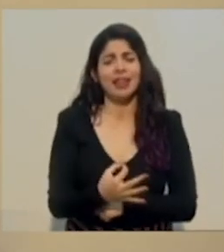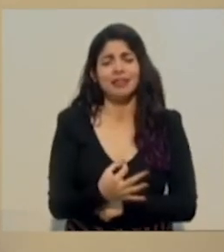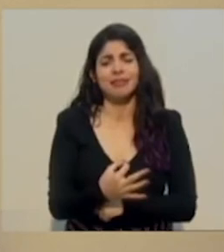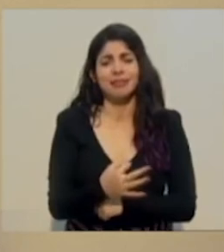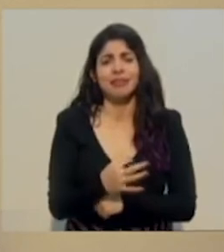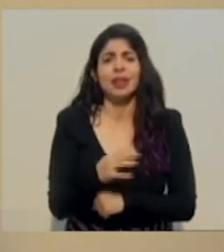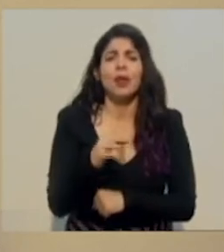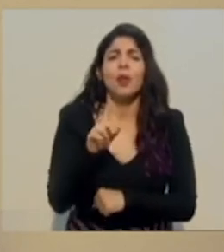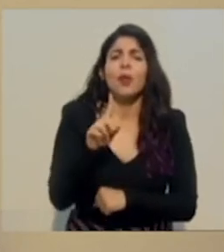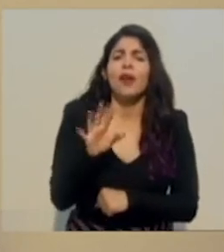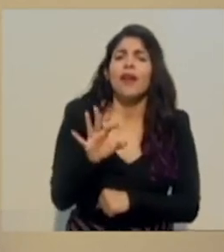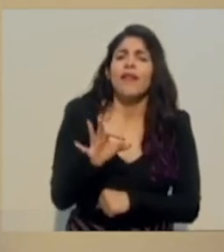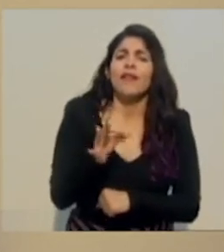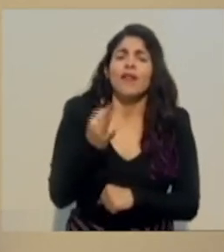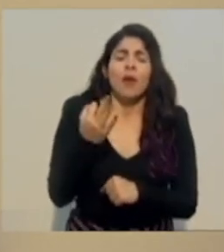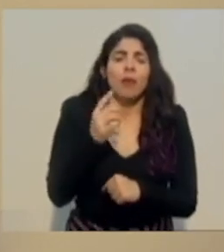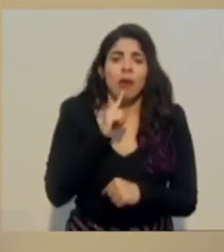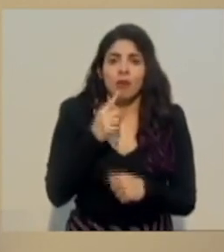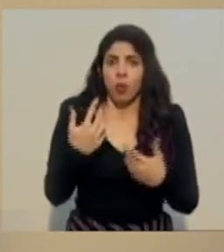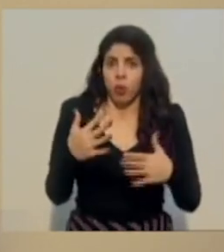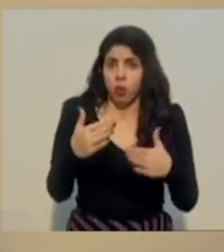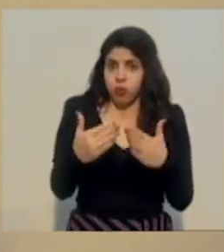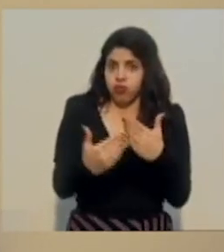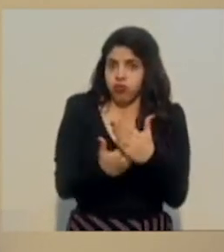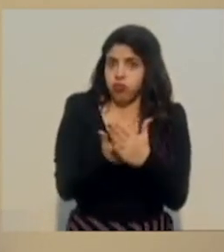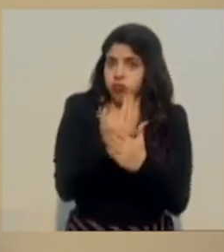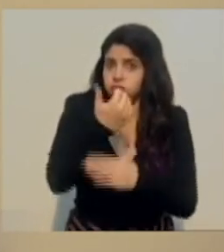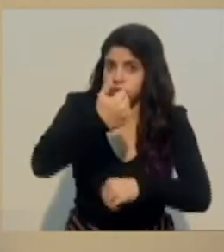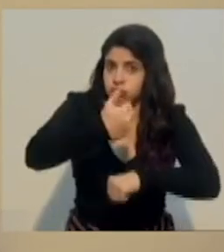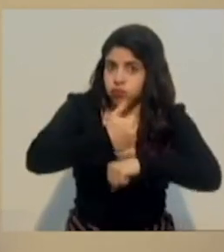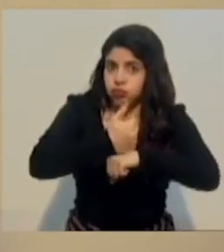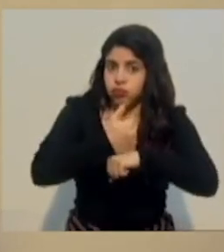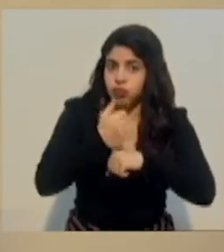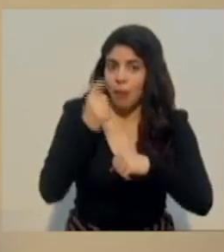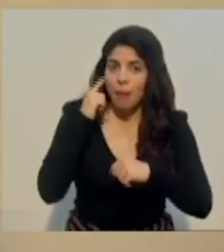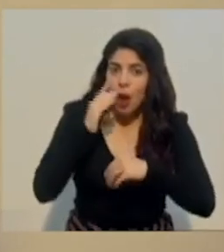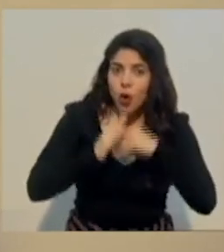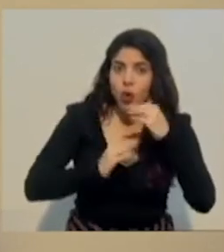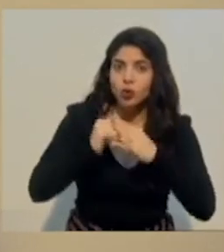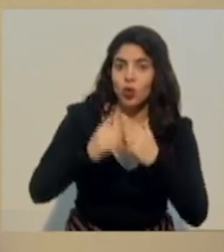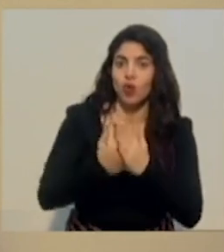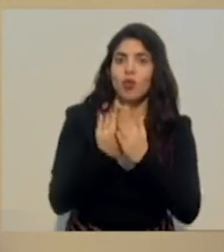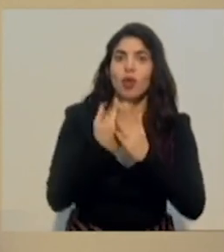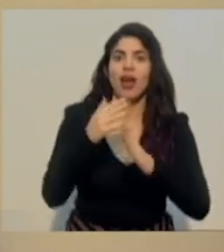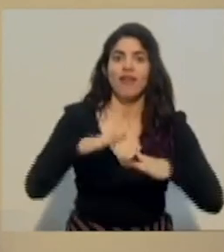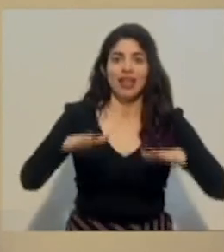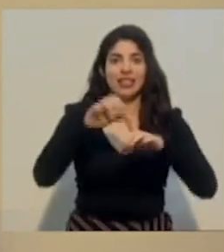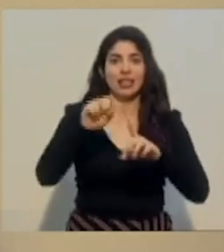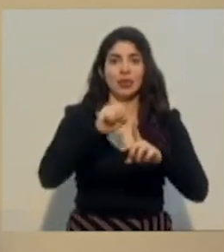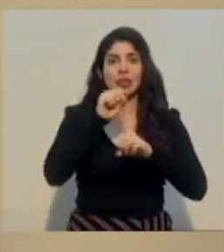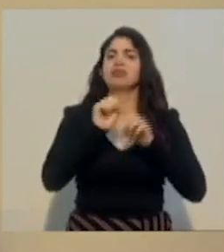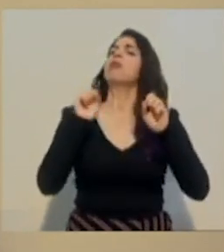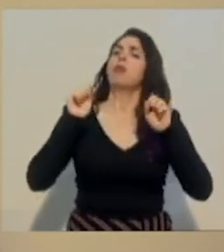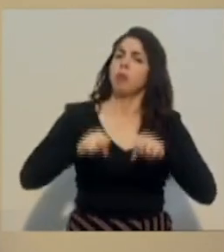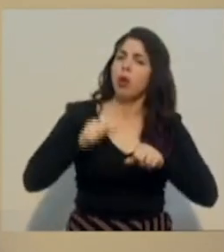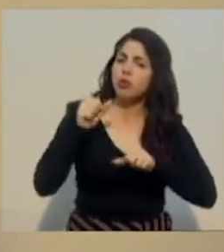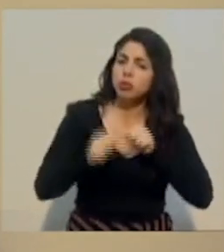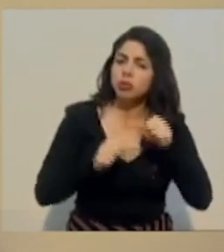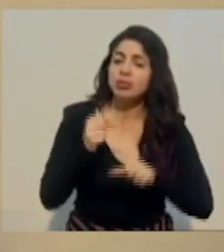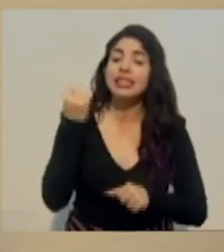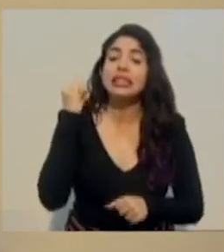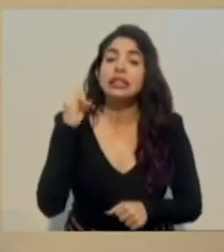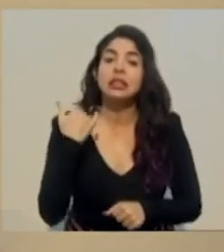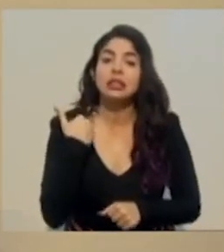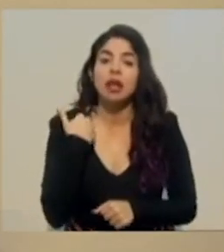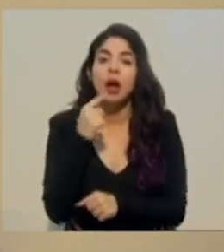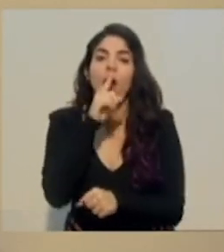bastante novedosa la reconstrucción de esta realidad, en realidad la vamos a poder llevar adelante con un compromiso en